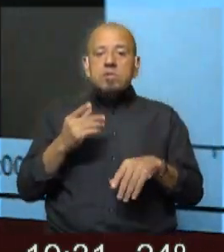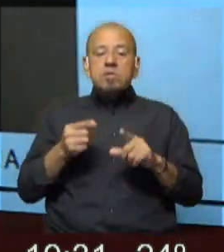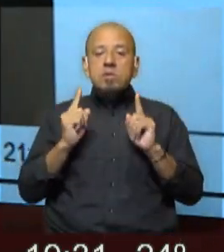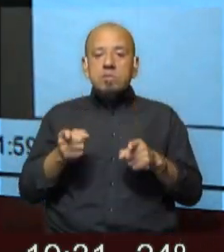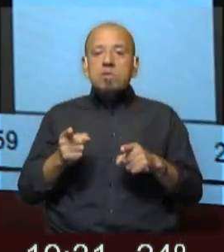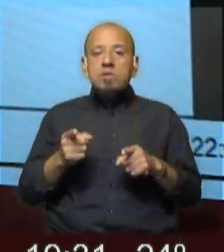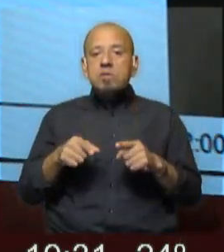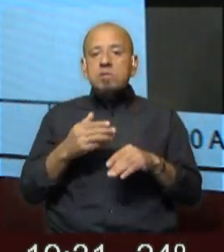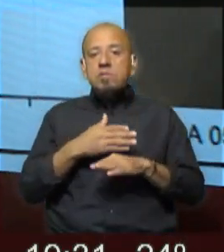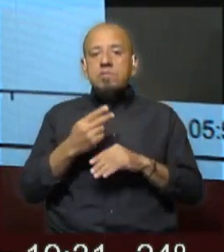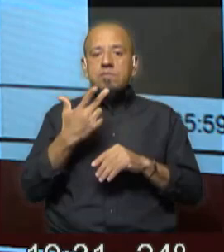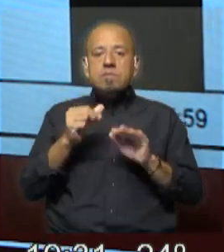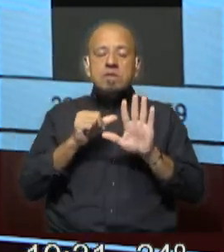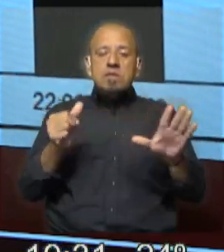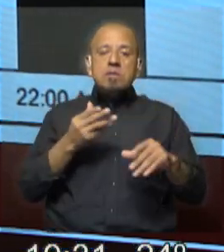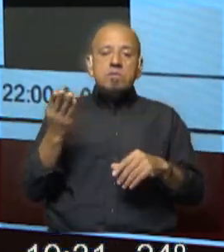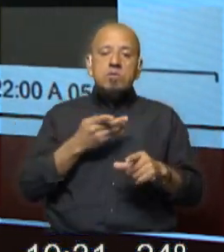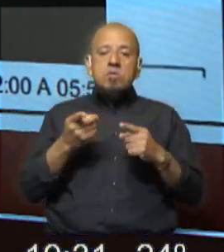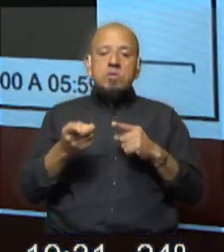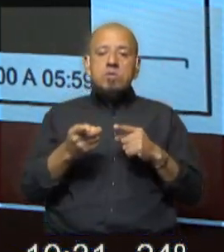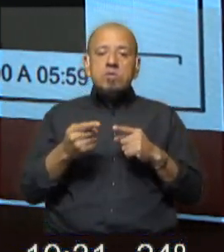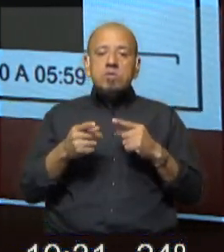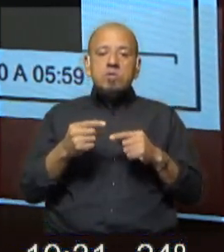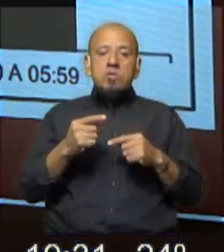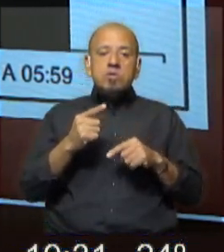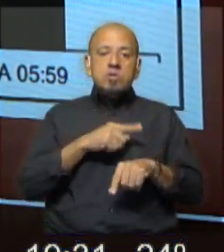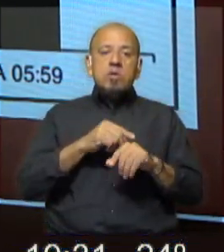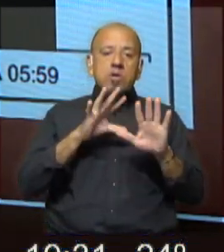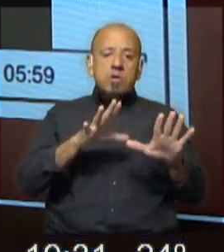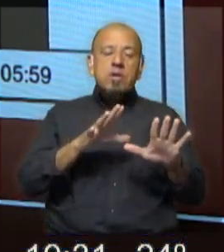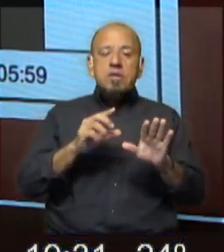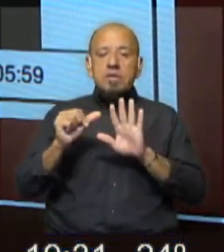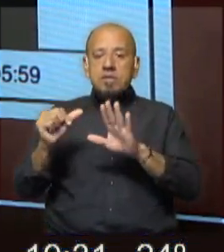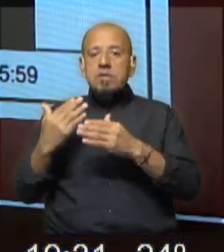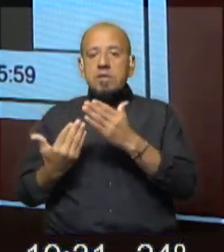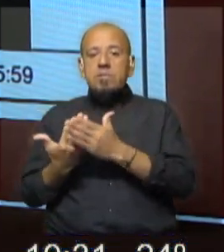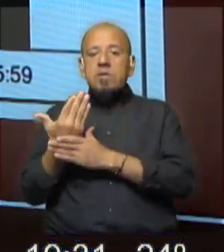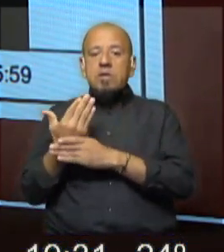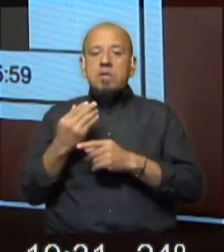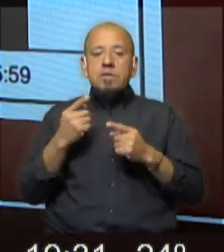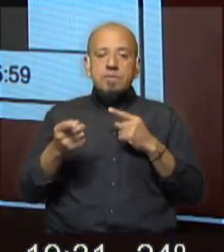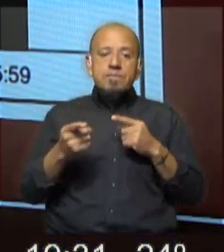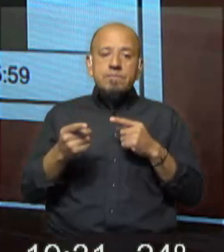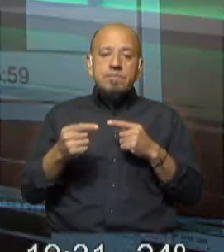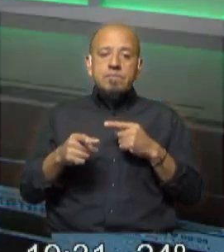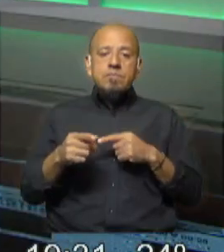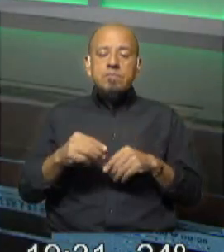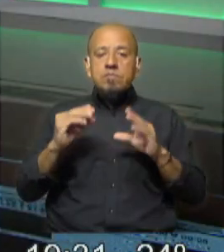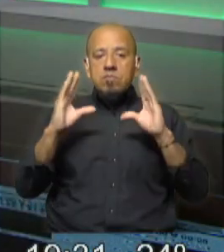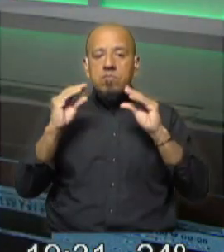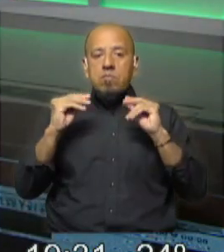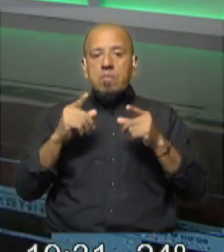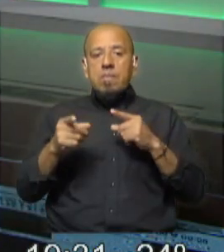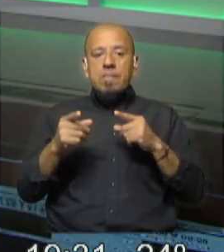muy cercano, 36%, 36% entre las 22 y las 6 de la mañana. Horarios obviamente nocturnos, con menos